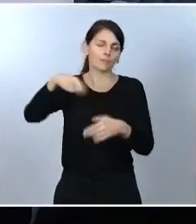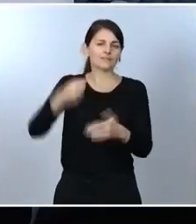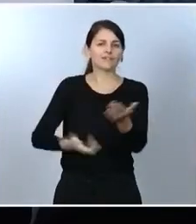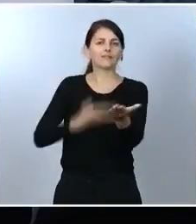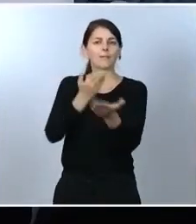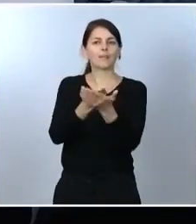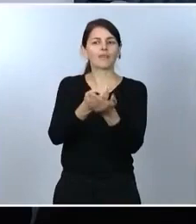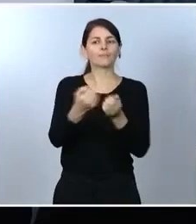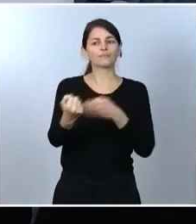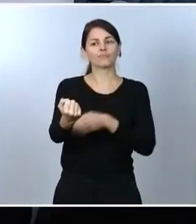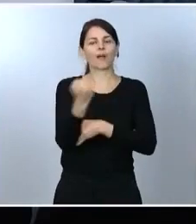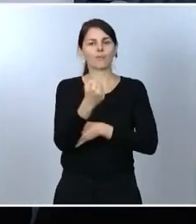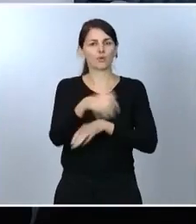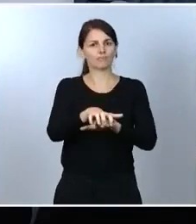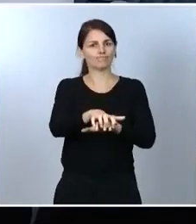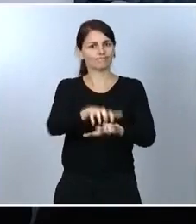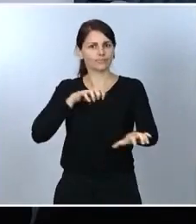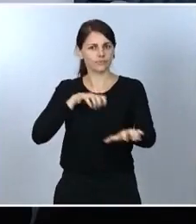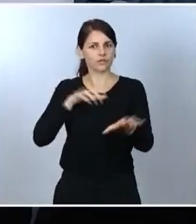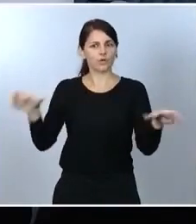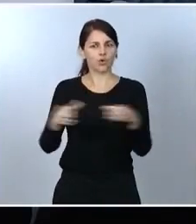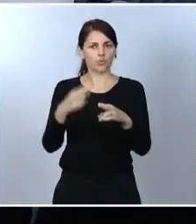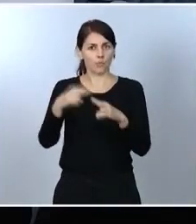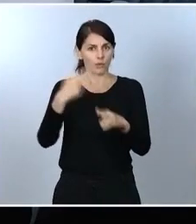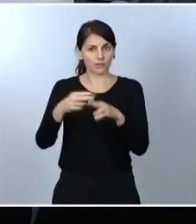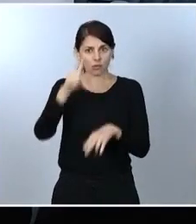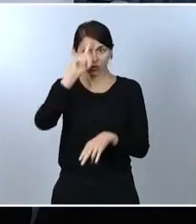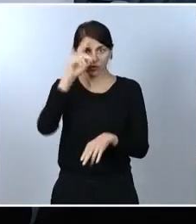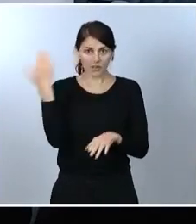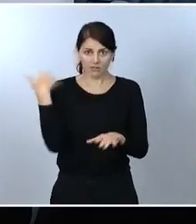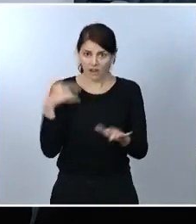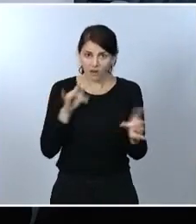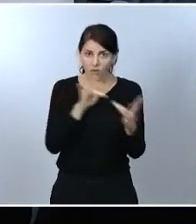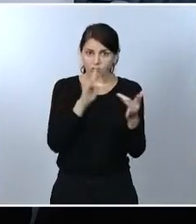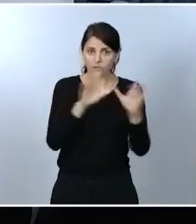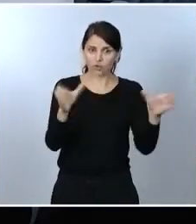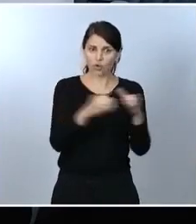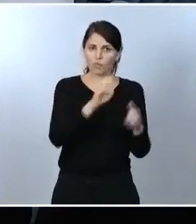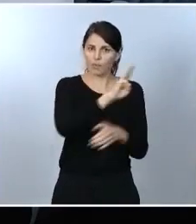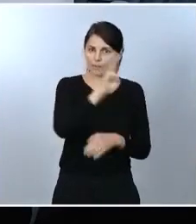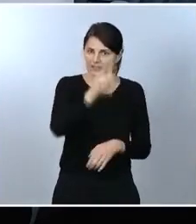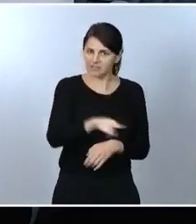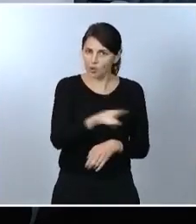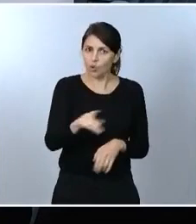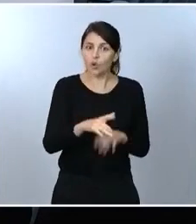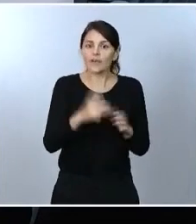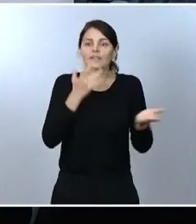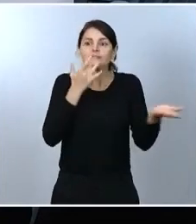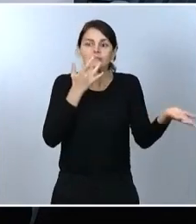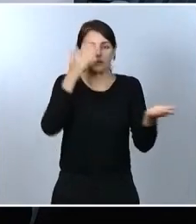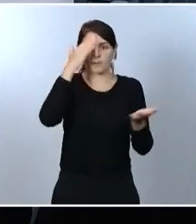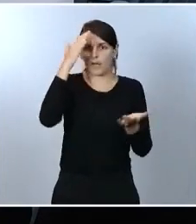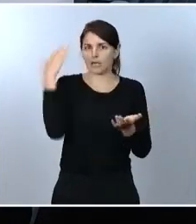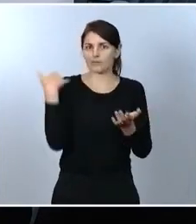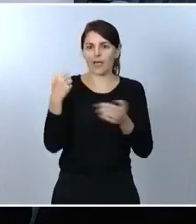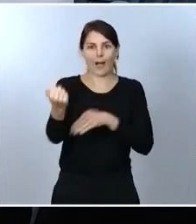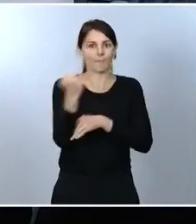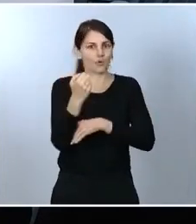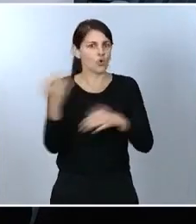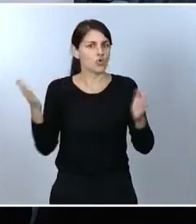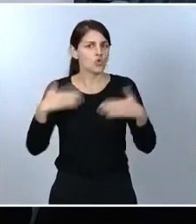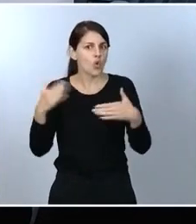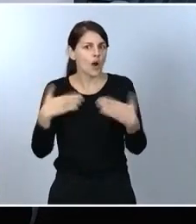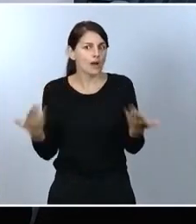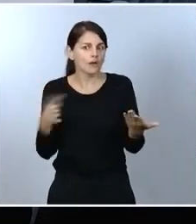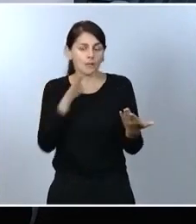misma semana. No sé si ha habido ya contactos con el Partido Popular y si temen que no la apoyen, puesto que en primavera votaron en contra en las